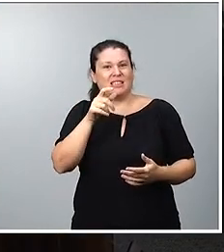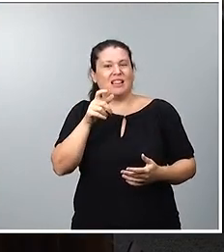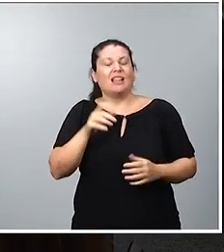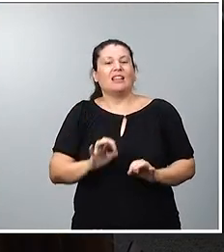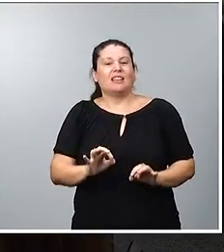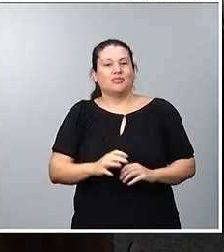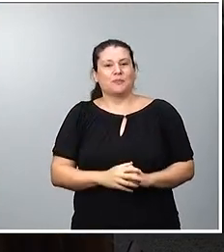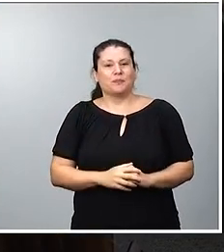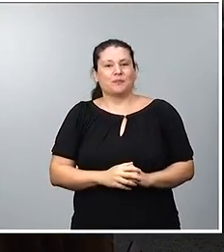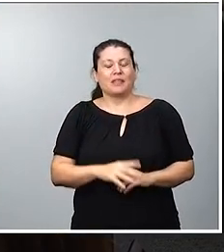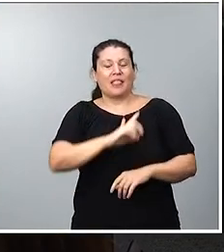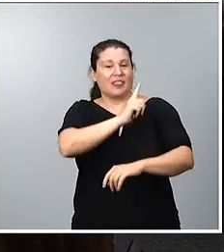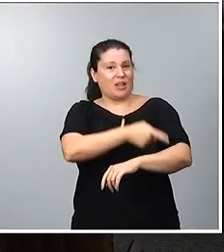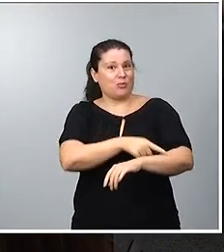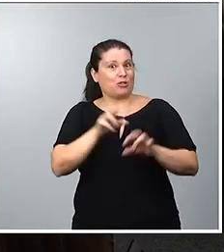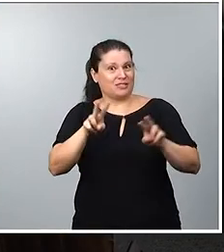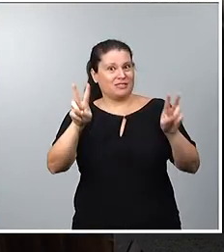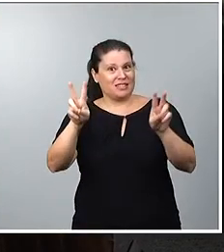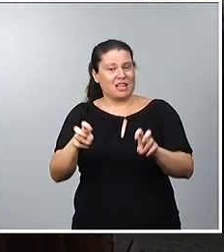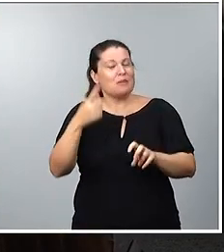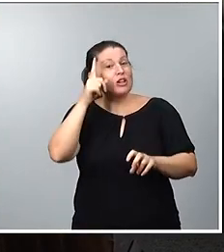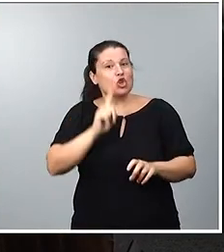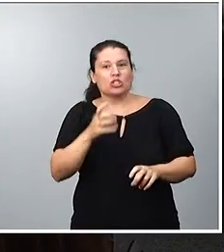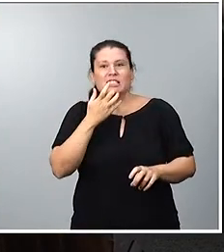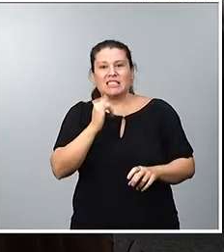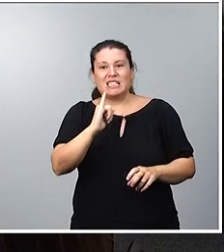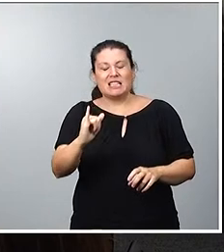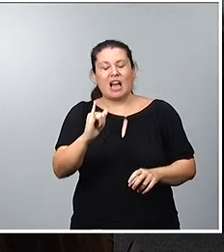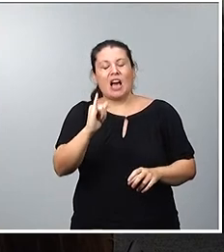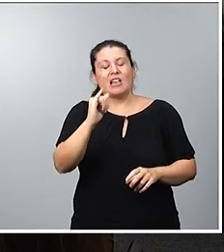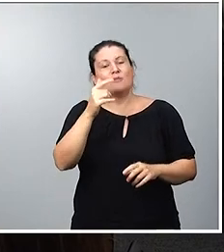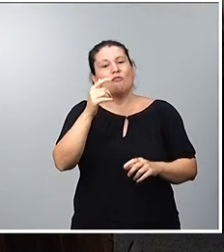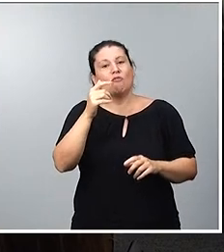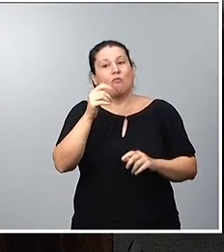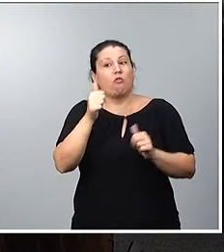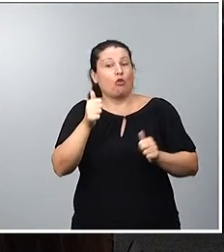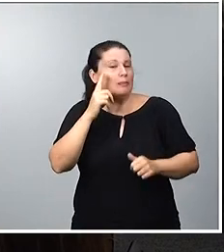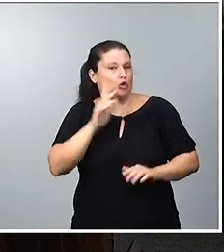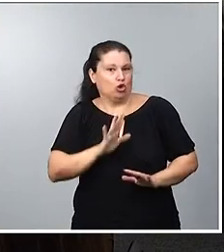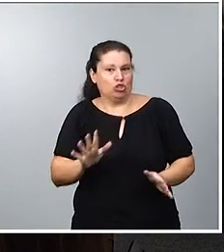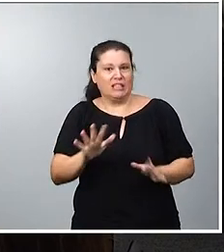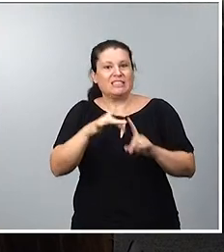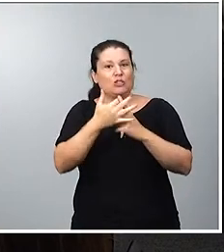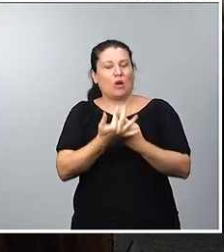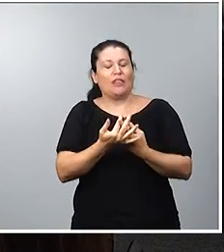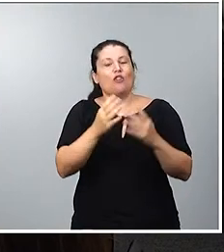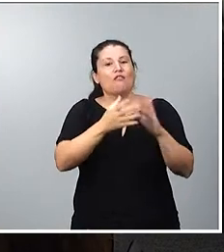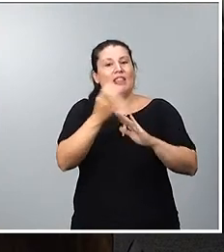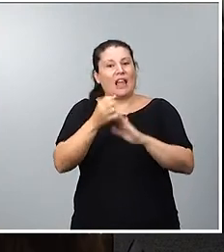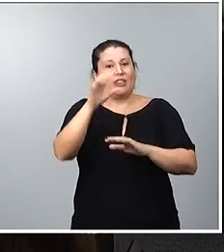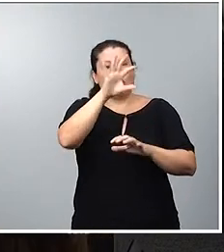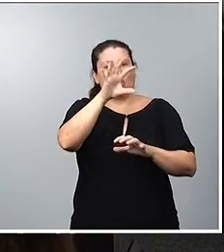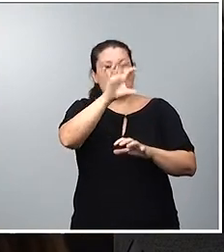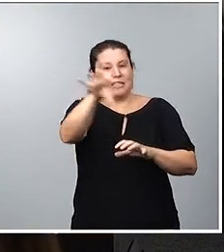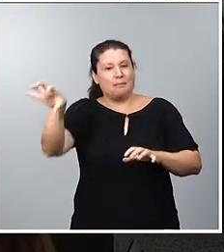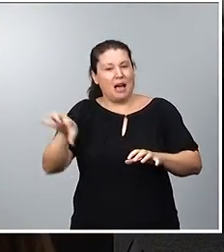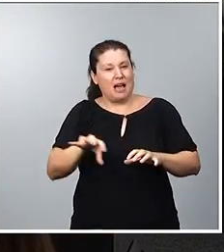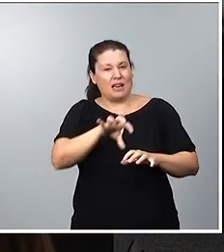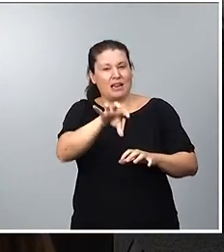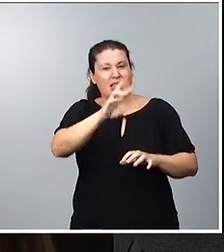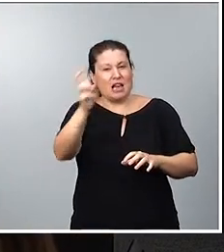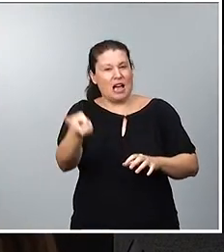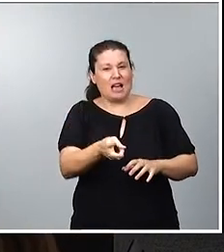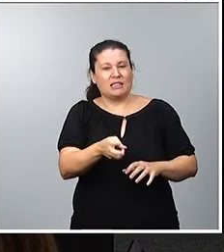los deportes. Me gustaría saber si hay posibilidad de que otras federaciones dentro de otros clubes que están bajo su ámbito y su tutela comiencen a generar